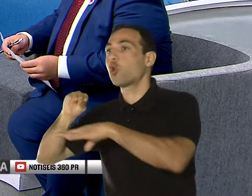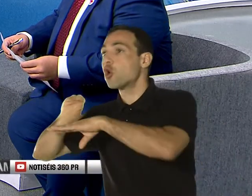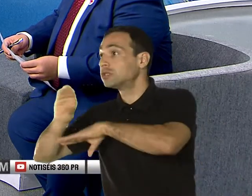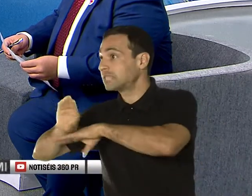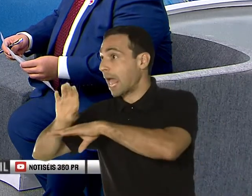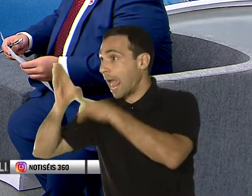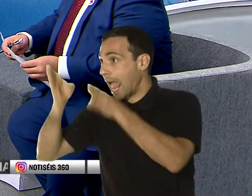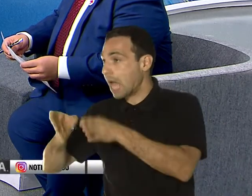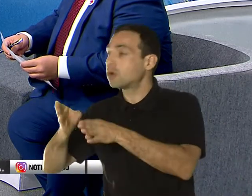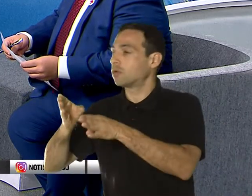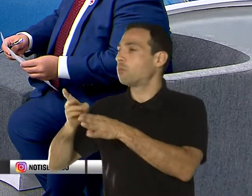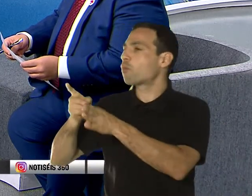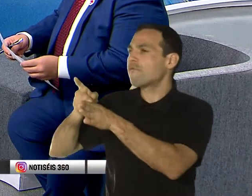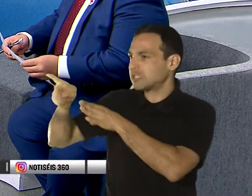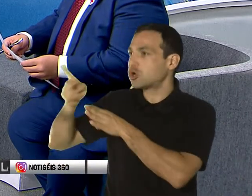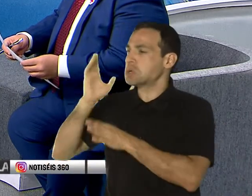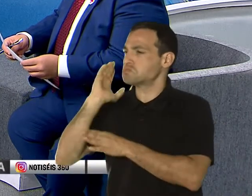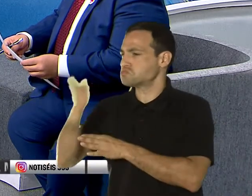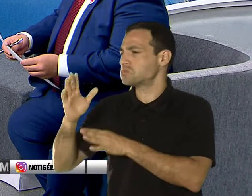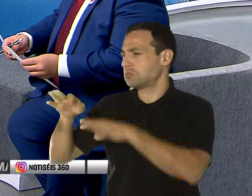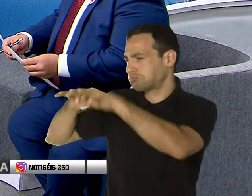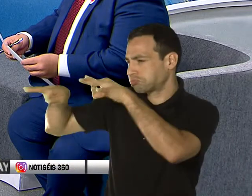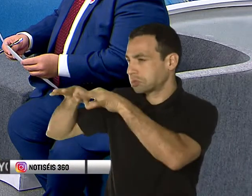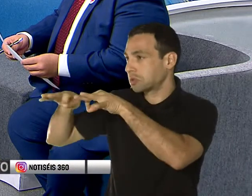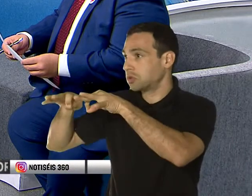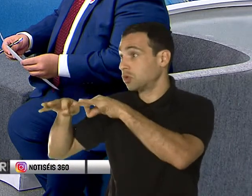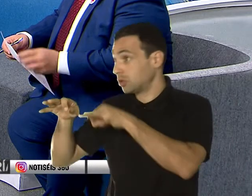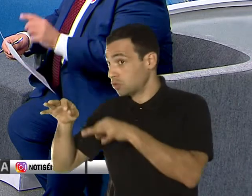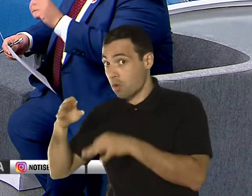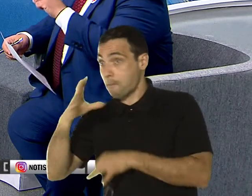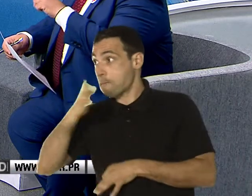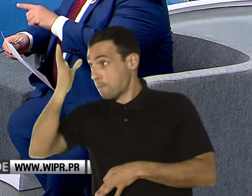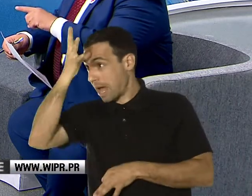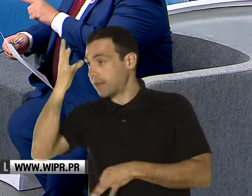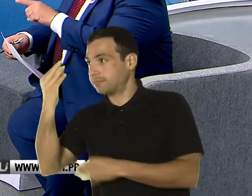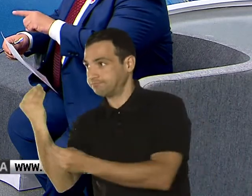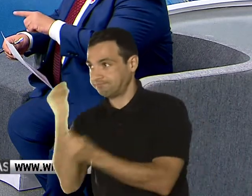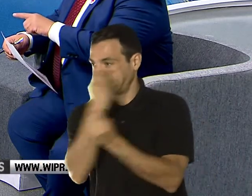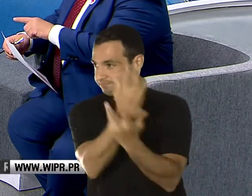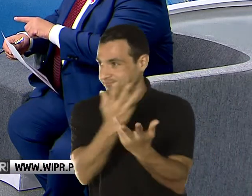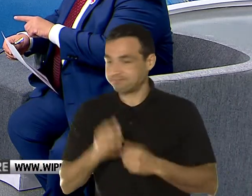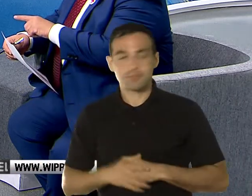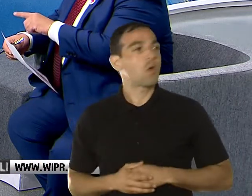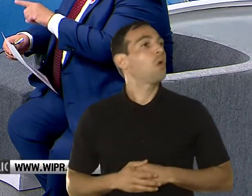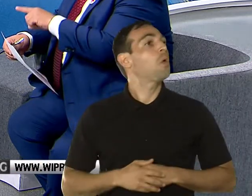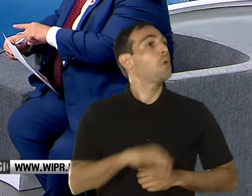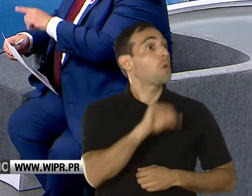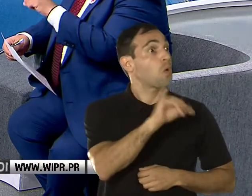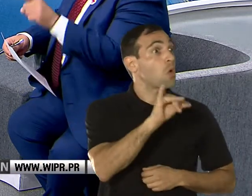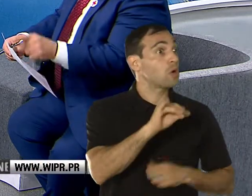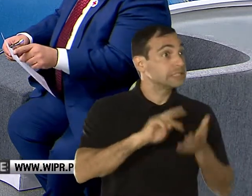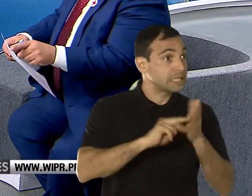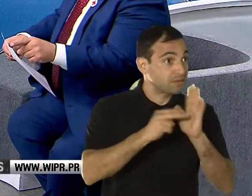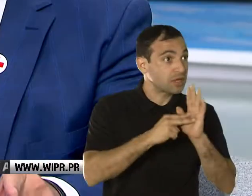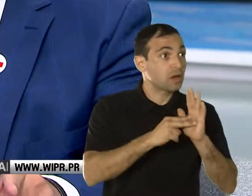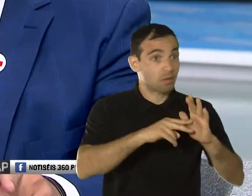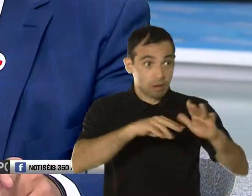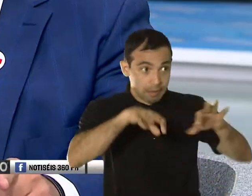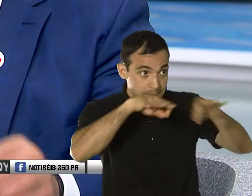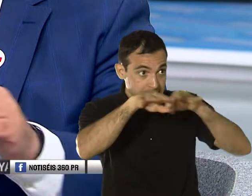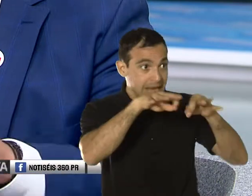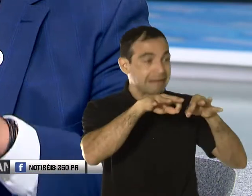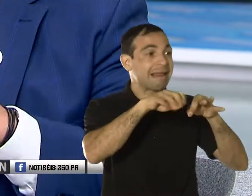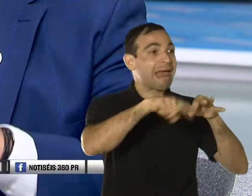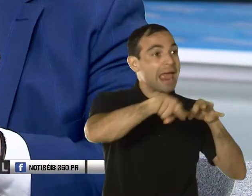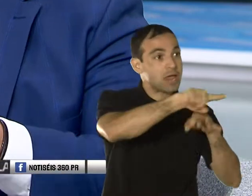información completa y que puedan alinear a los padres que así interesen. O sea, que de ahí pasa entonces una orientación que ellos llevan a los padres. Eso es así.